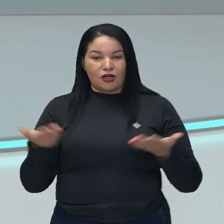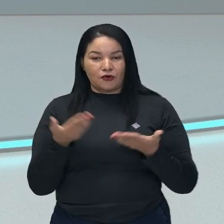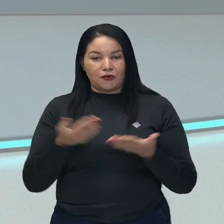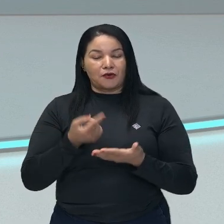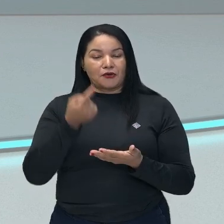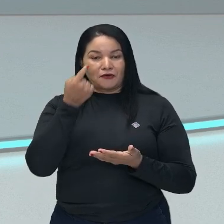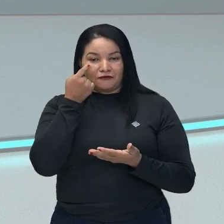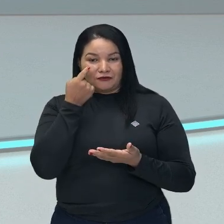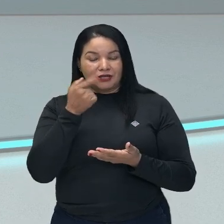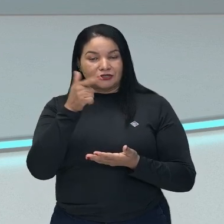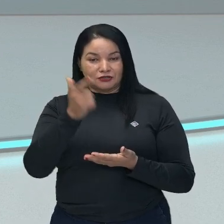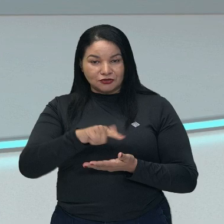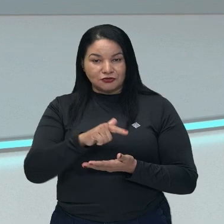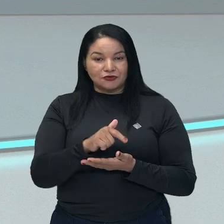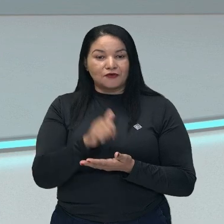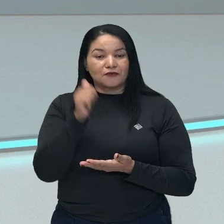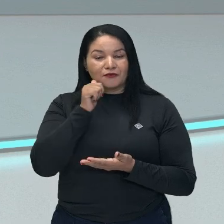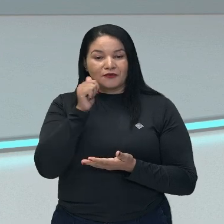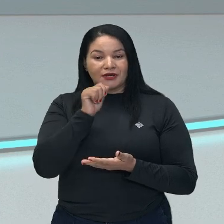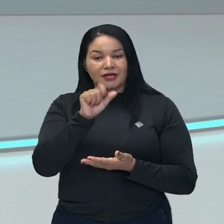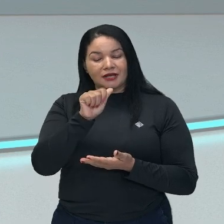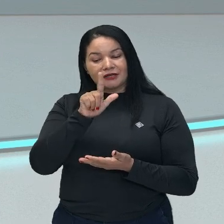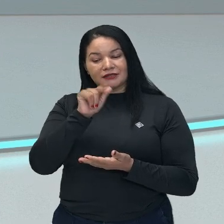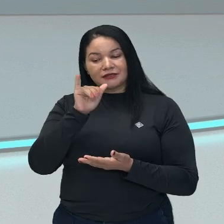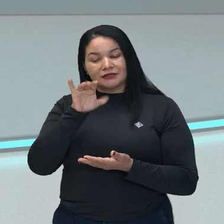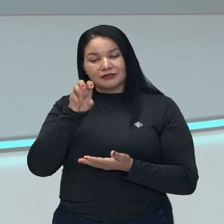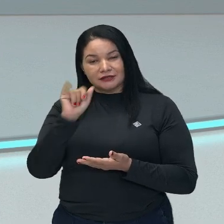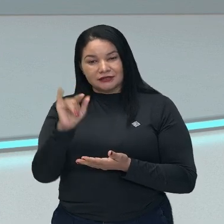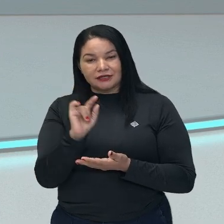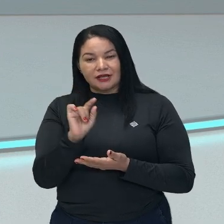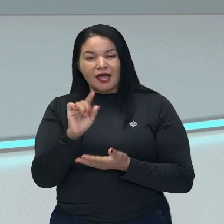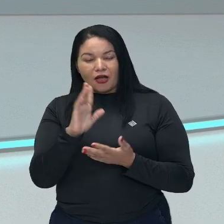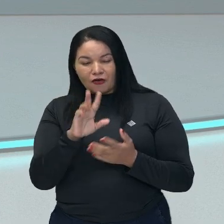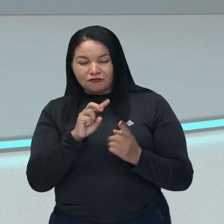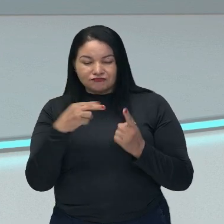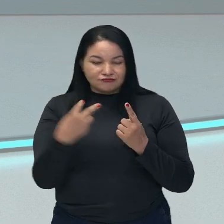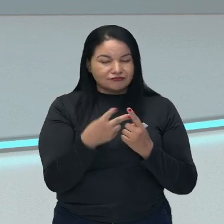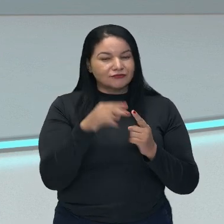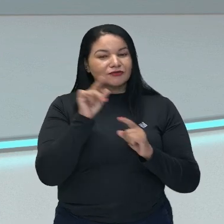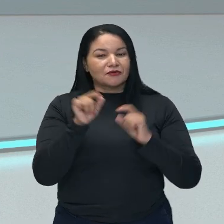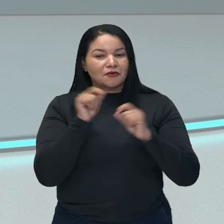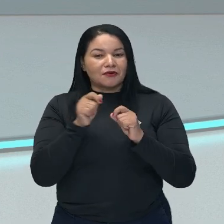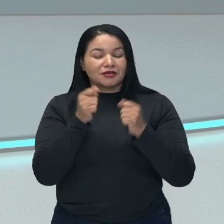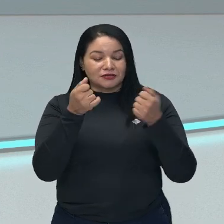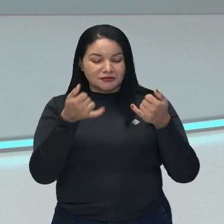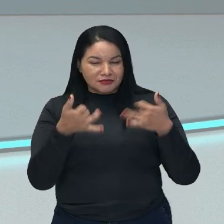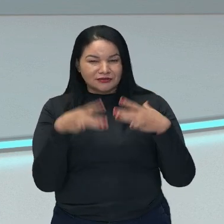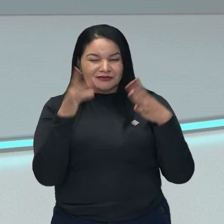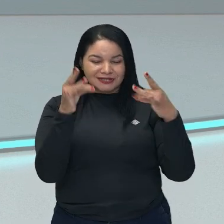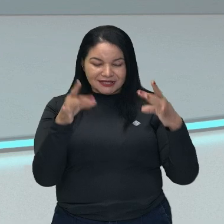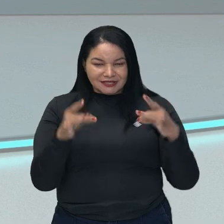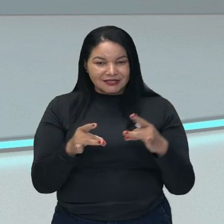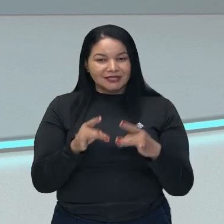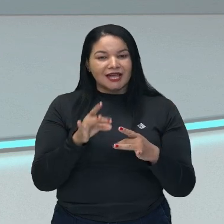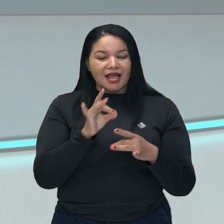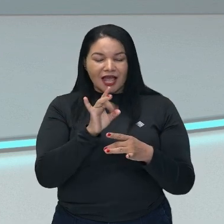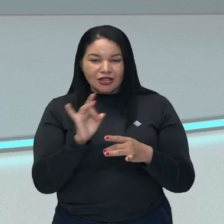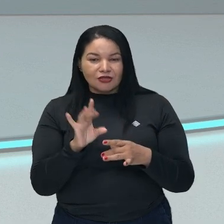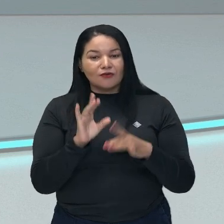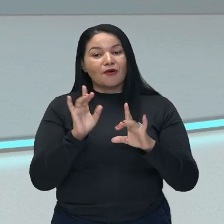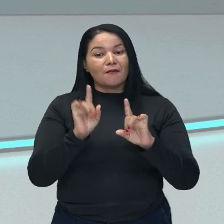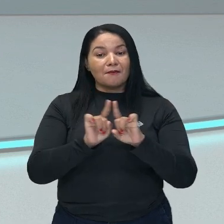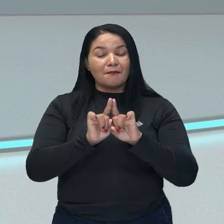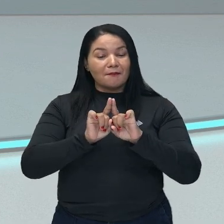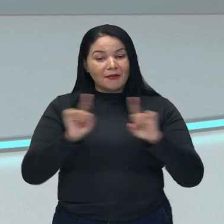aventuras de Alicia, ya con otro olhar. Ya destrinchamos cada parte, cada análisis de esta historia.